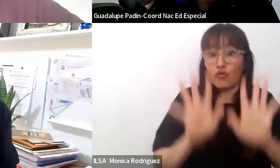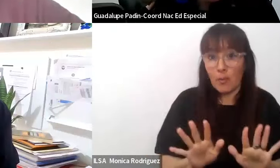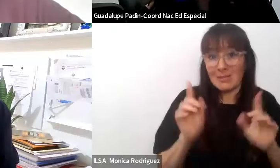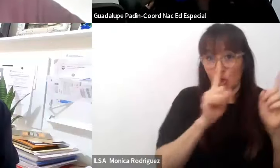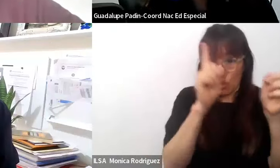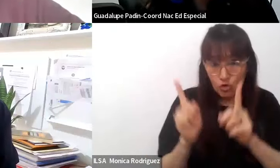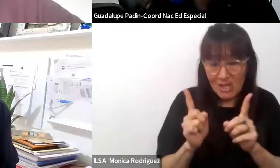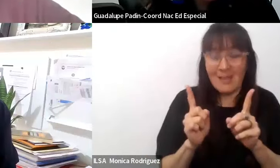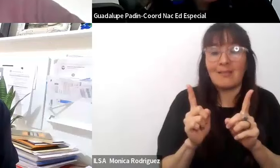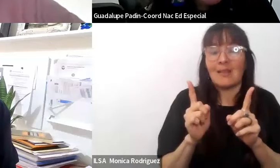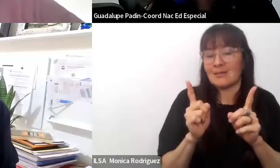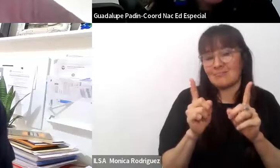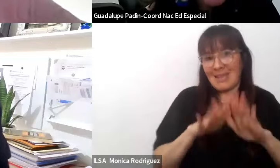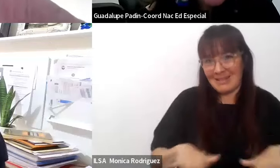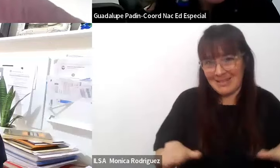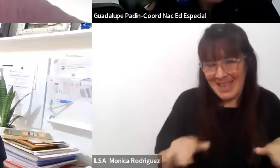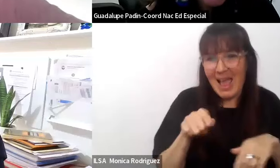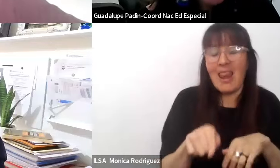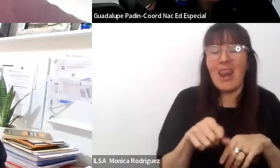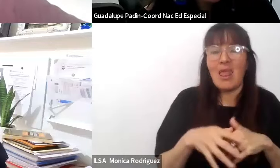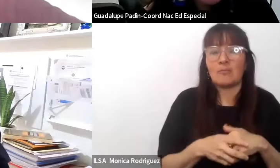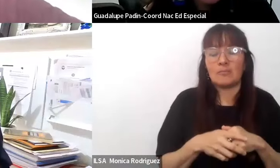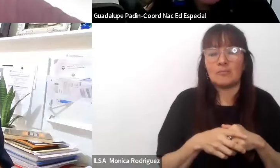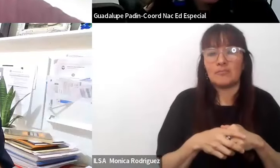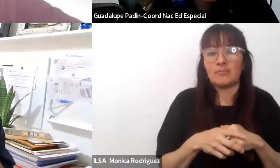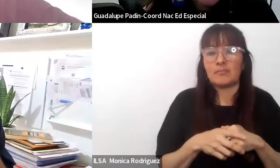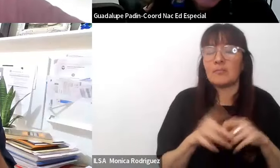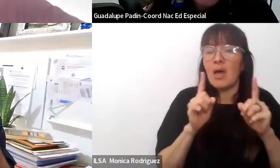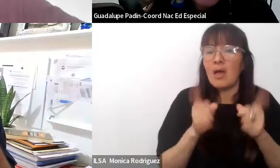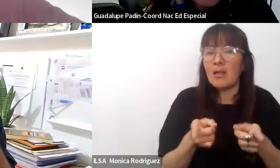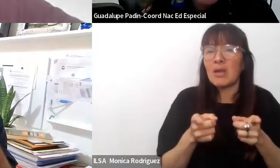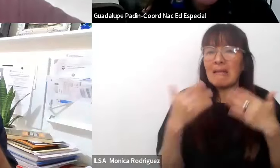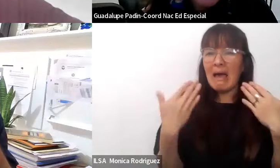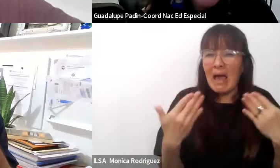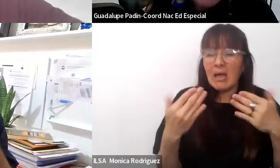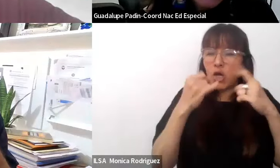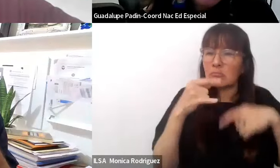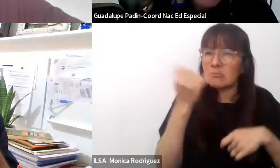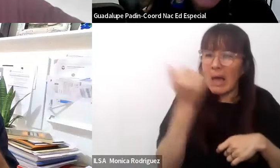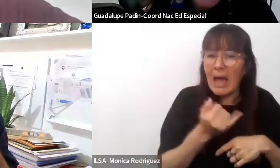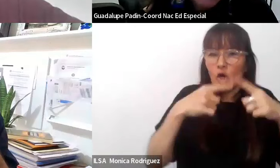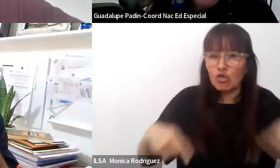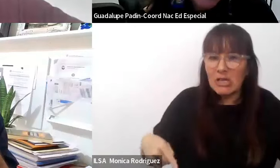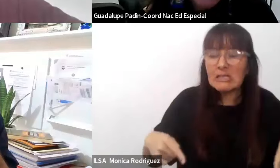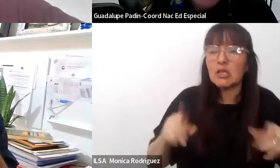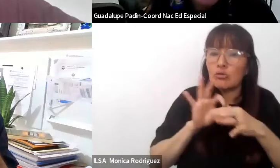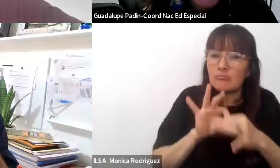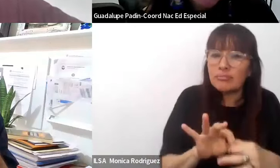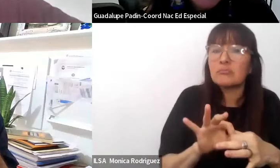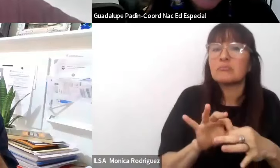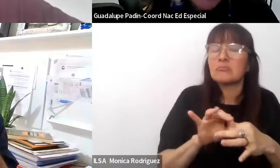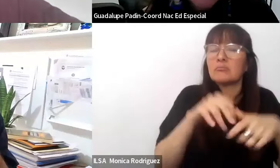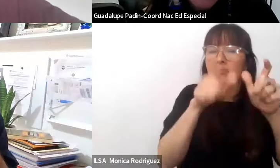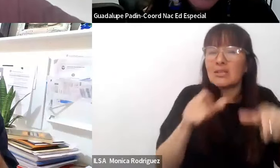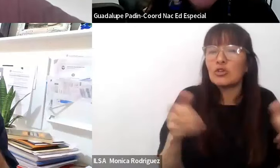docentes la formación inicial de los docentes de nivel también se brindan contenidos en relación a los estudiantes con